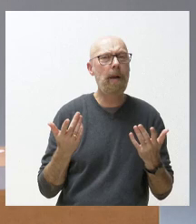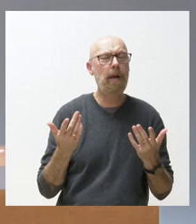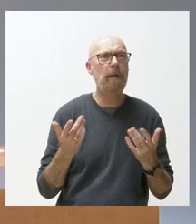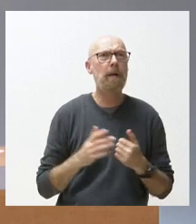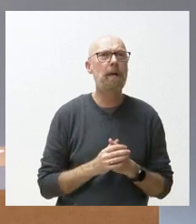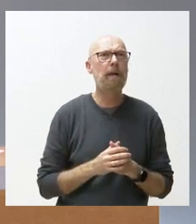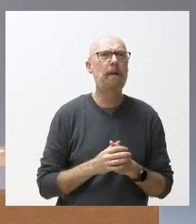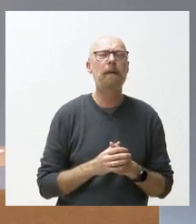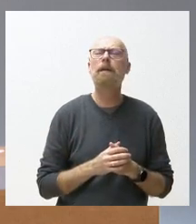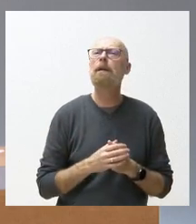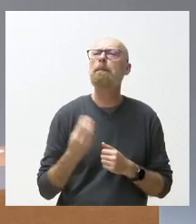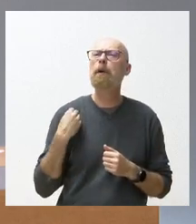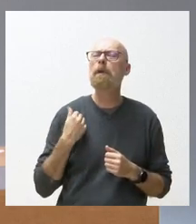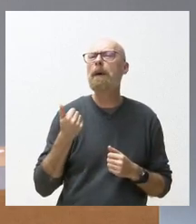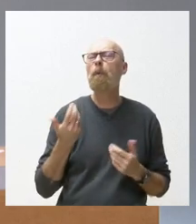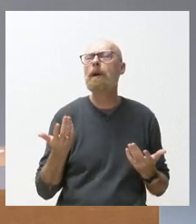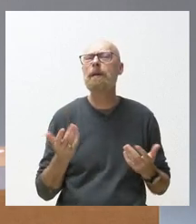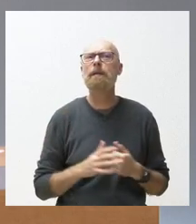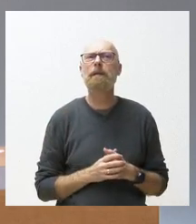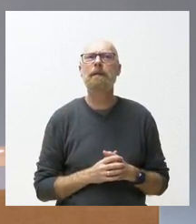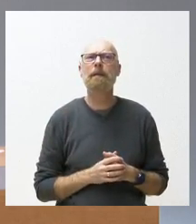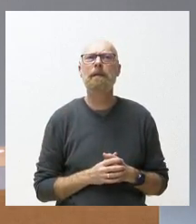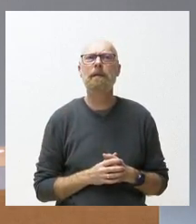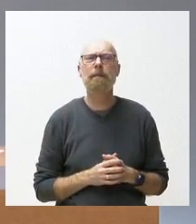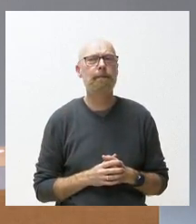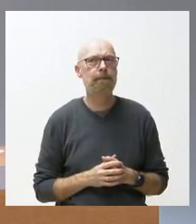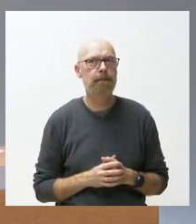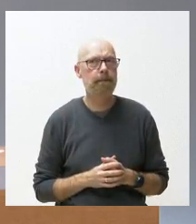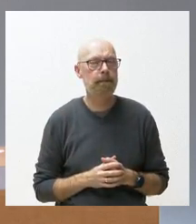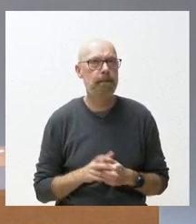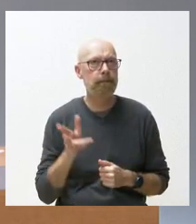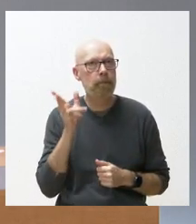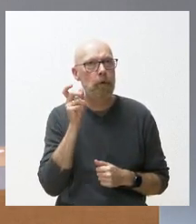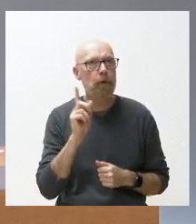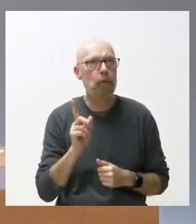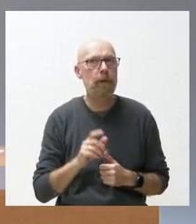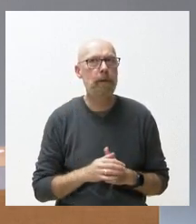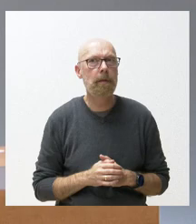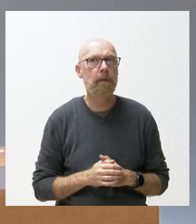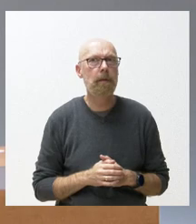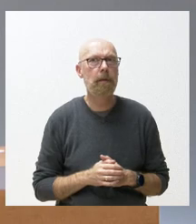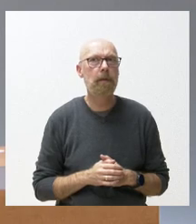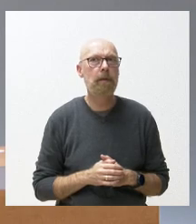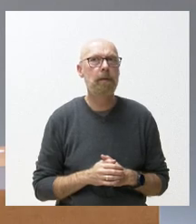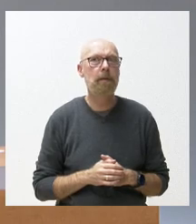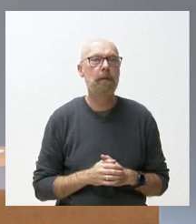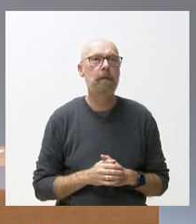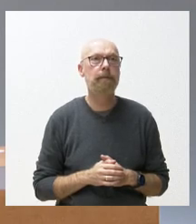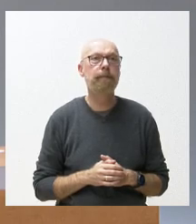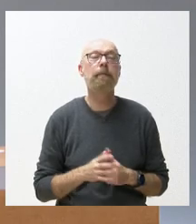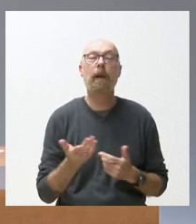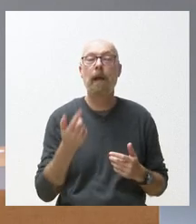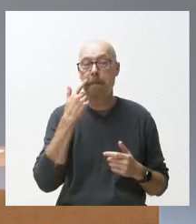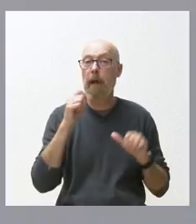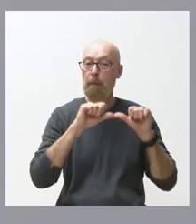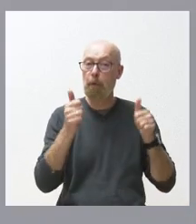¿tienes más preguntas? No, por una pregunta que no van a meterlo No, sí es que el modelo educativo que